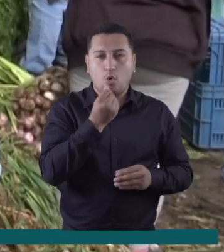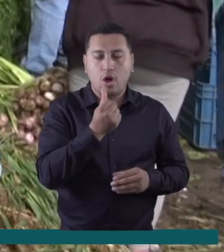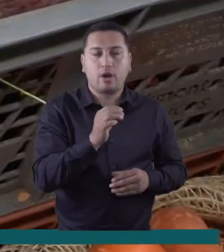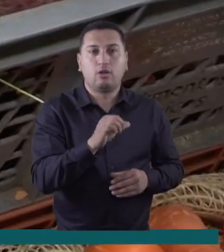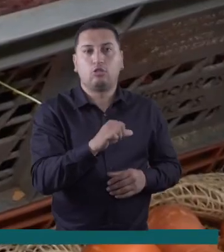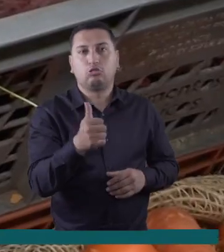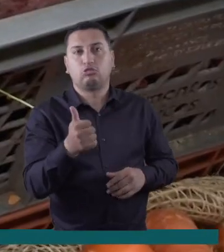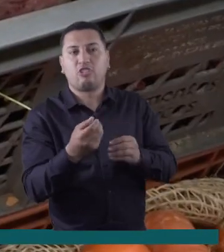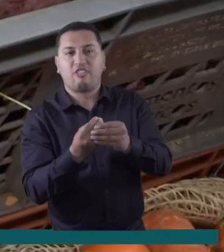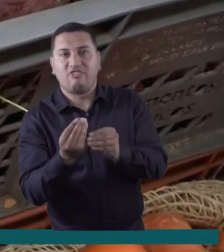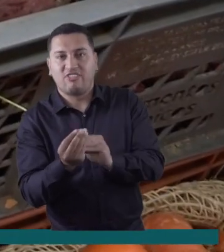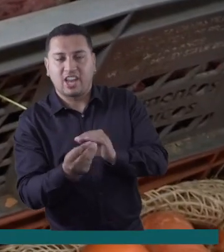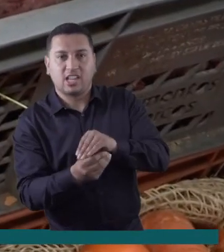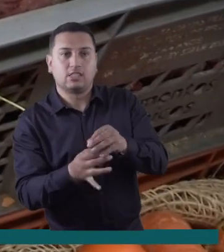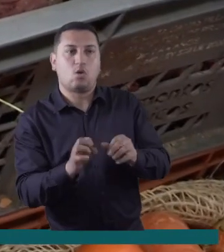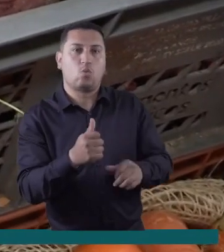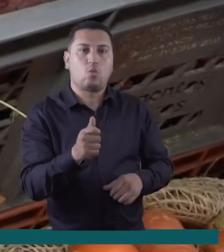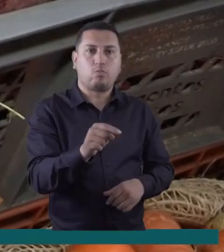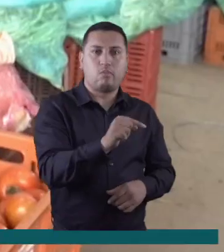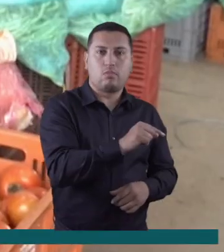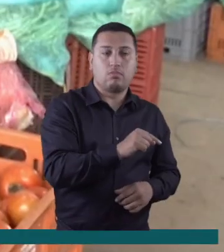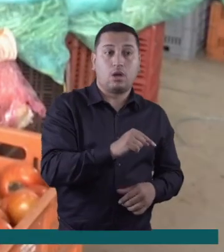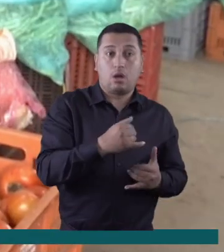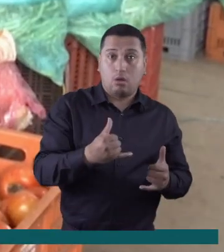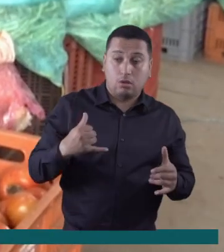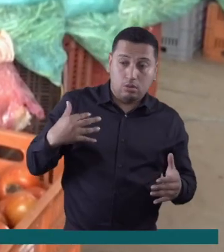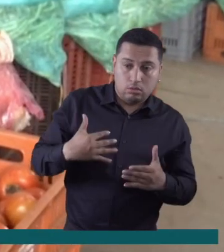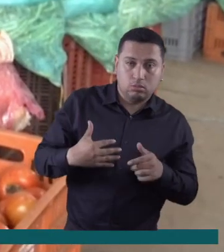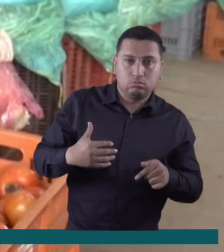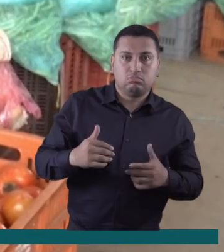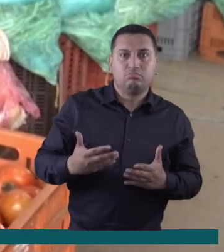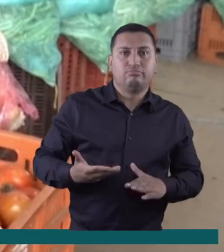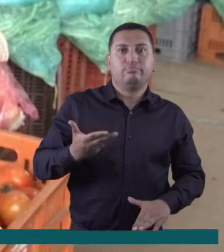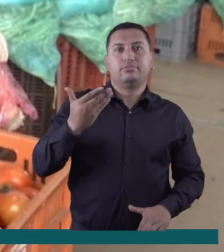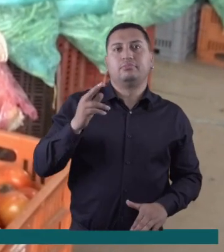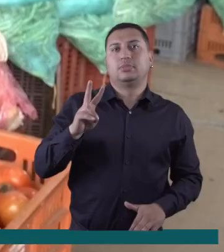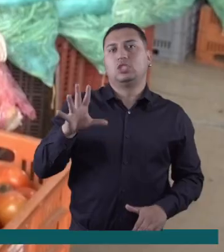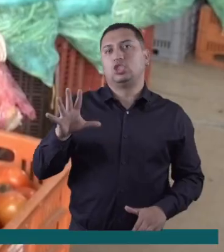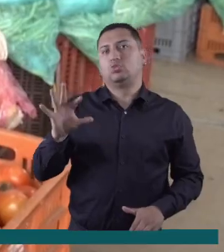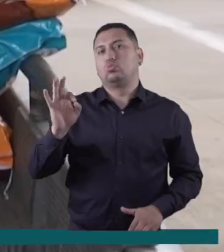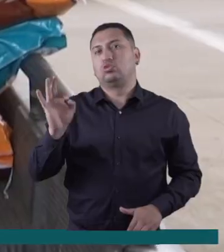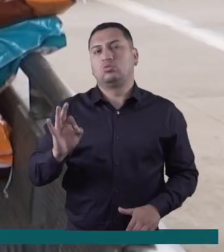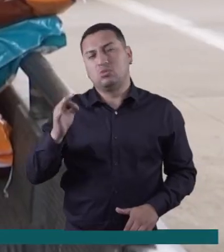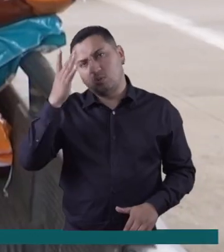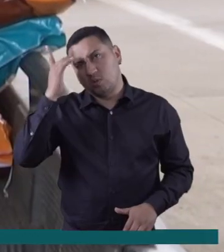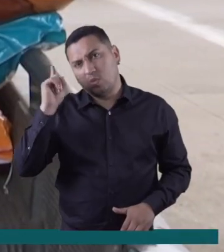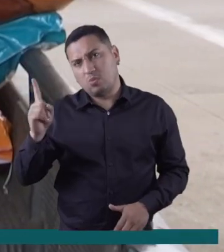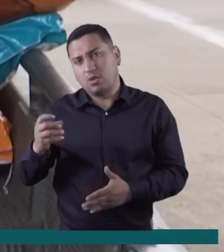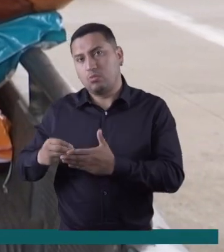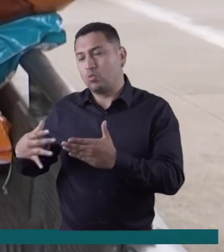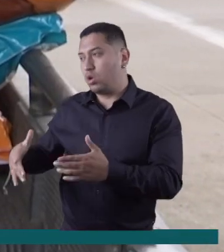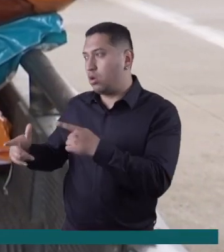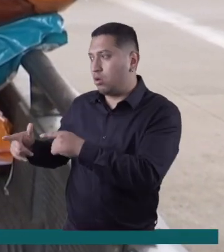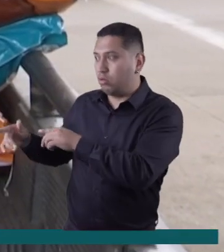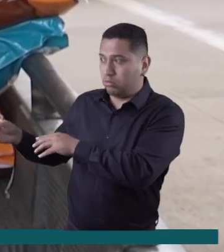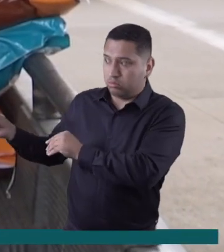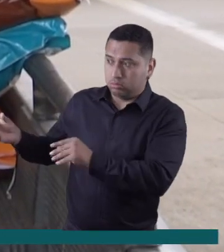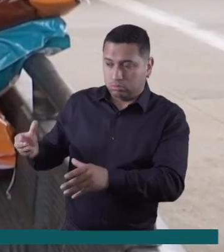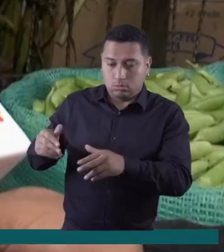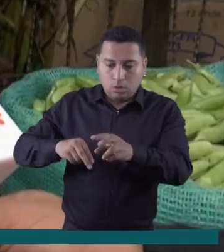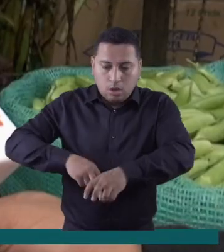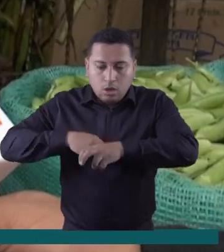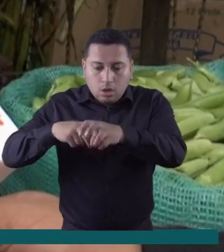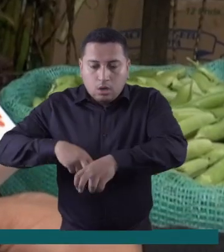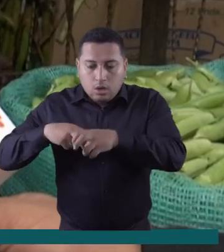precio de los alimentos por estos días tiende a incrementarse hasta en un 25% por el costo de los insumos para las cosechas.